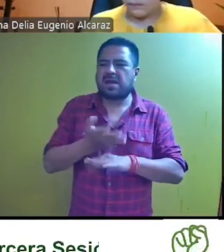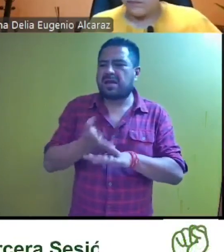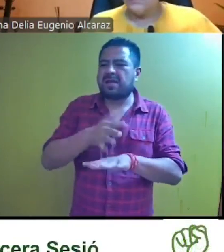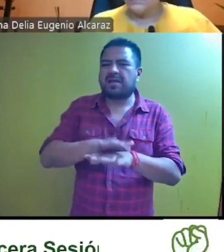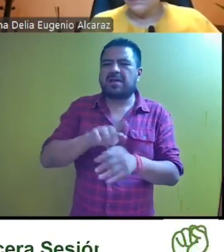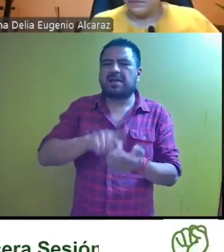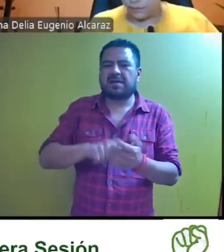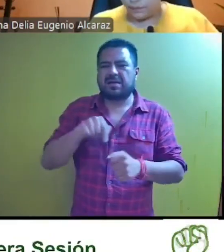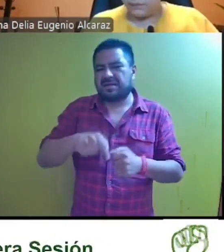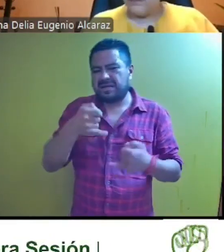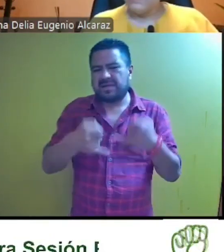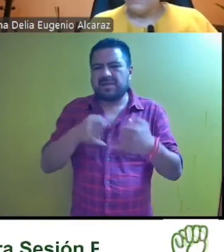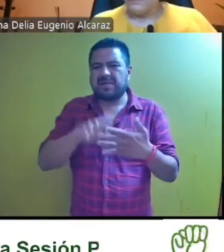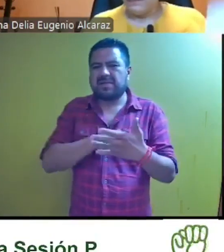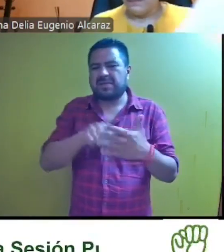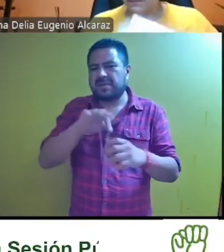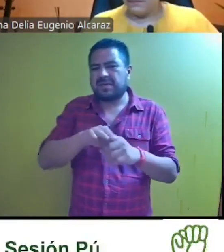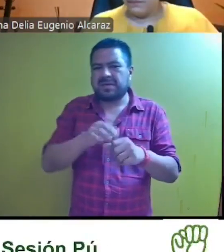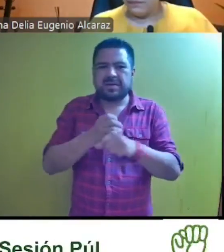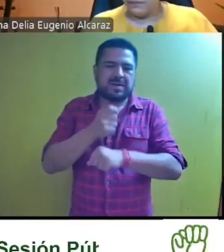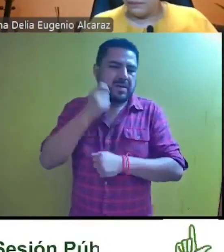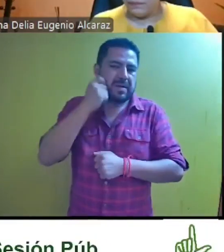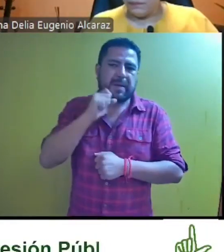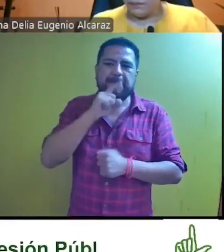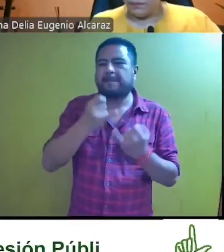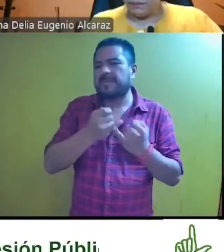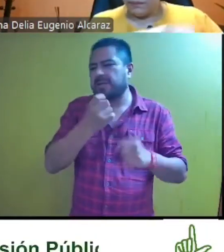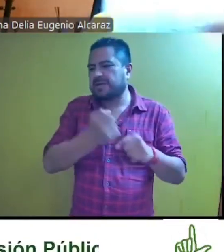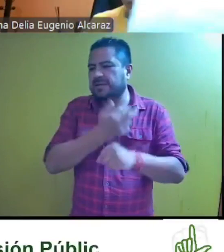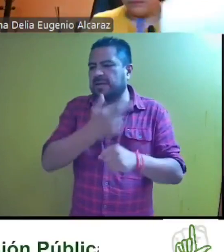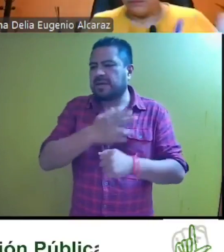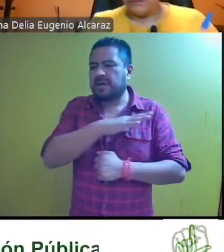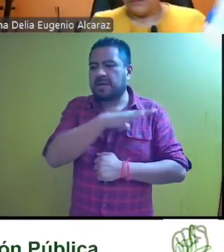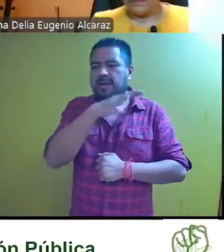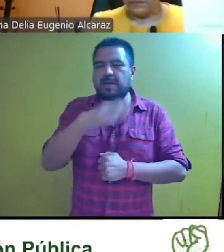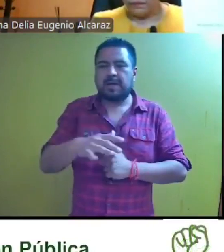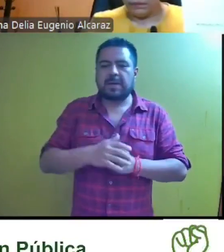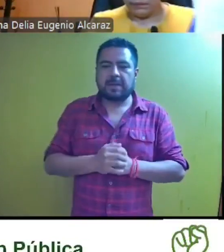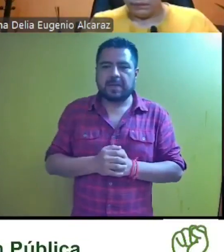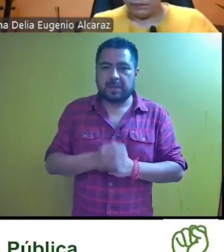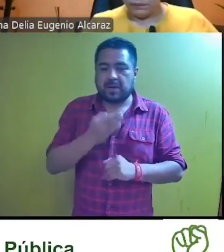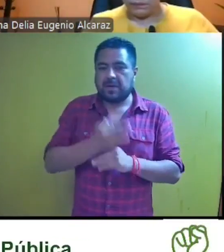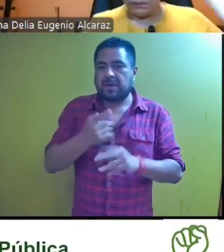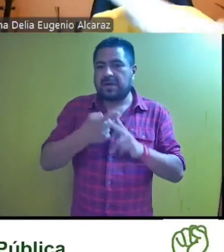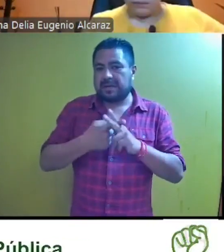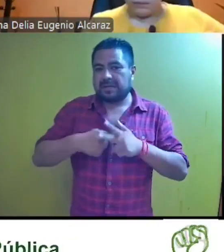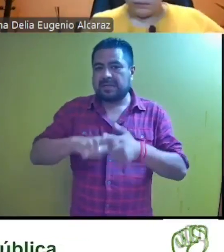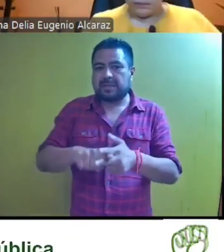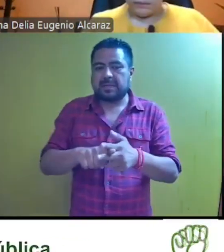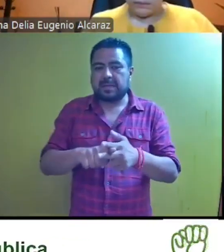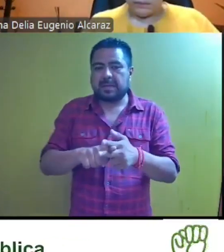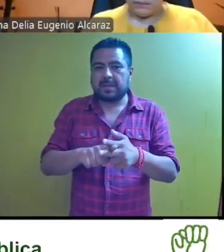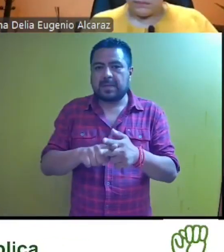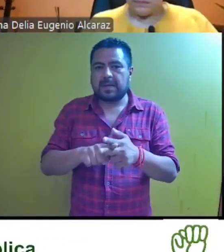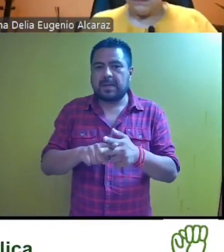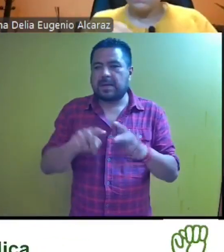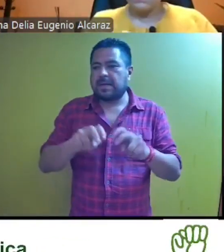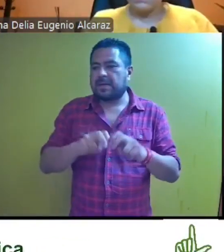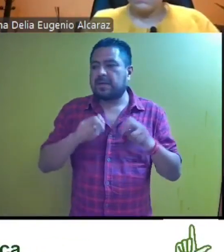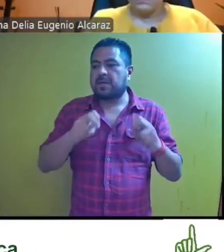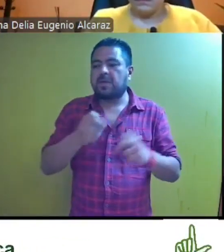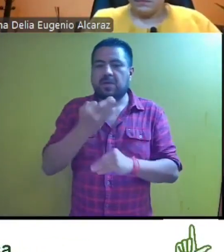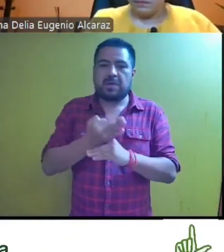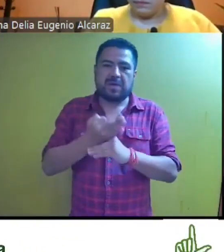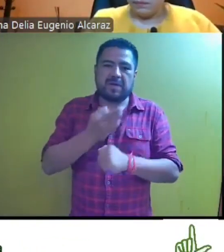pleno de este tribunal electoral, así como al secretario general de acuerdos. A efecto de iniciar la sesión convocada para